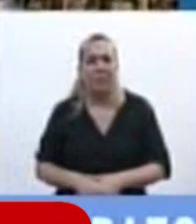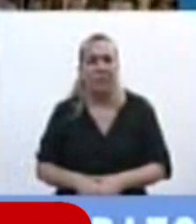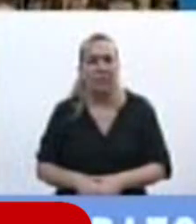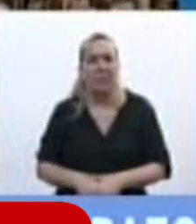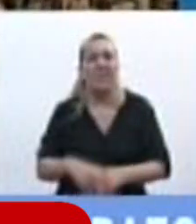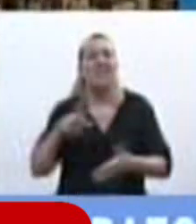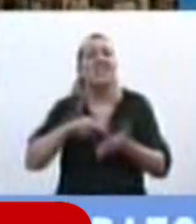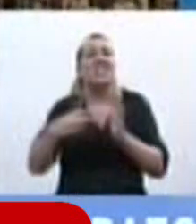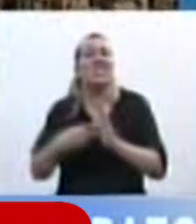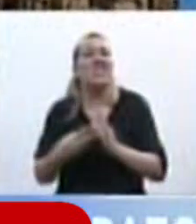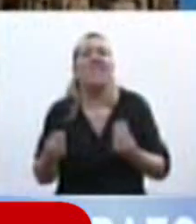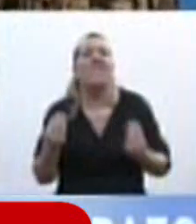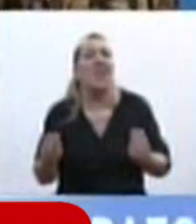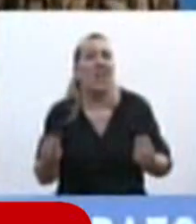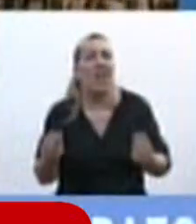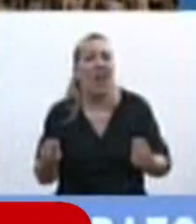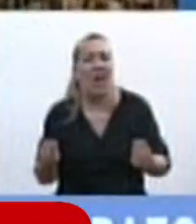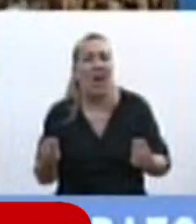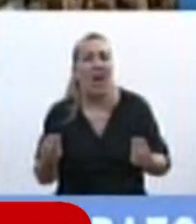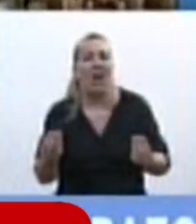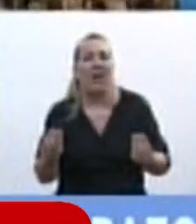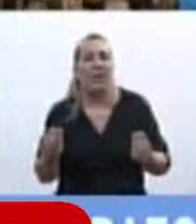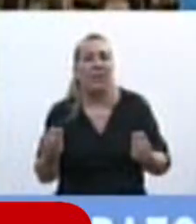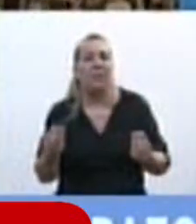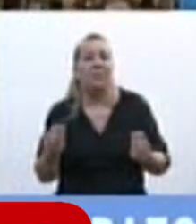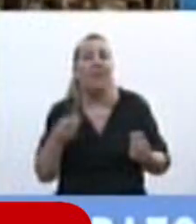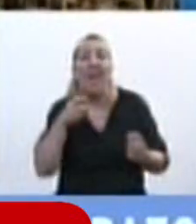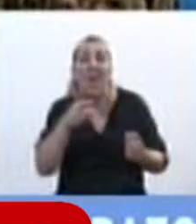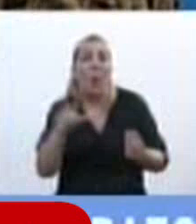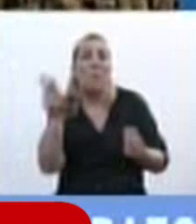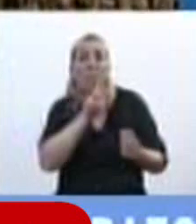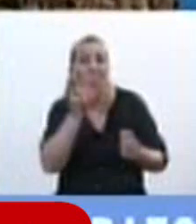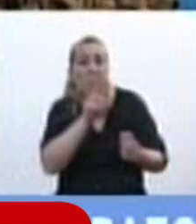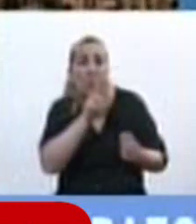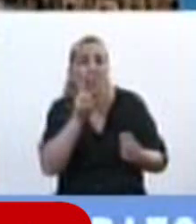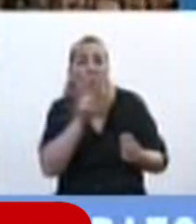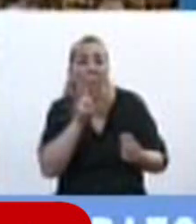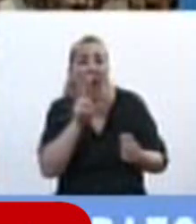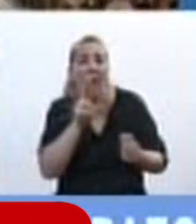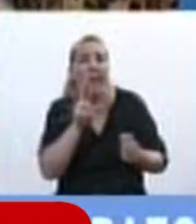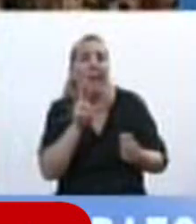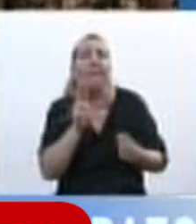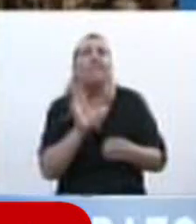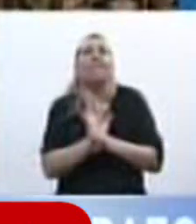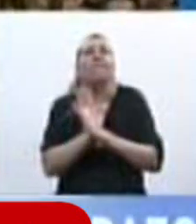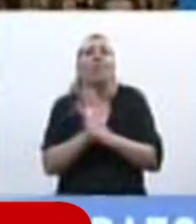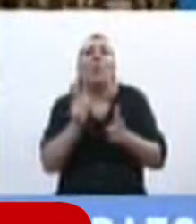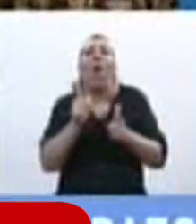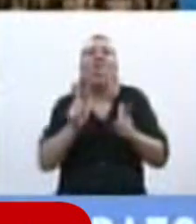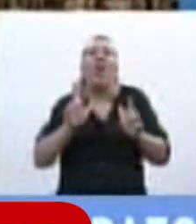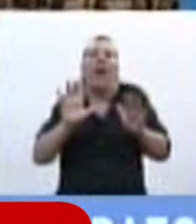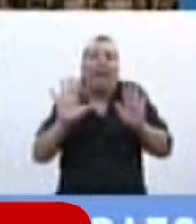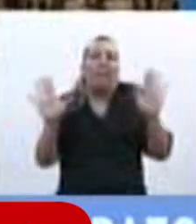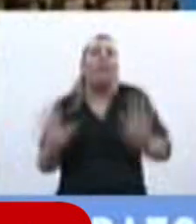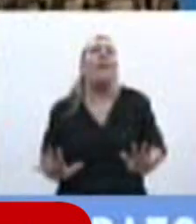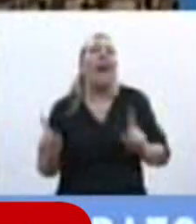significa algo para la cual esa mujer no estaba no digo preparada pero no